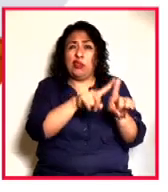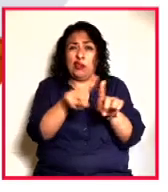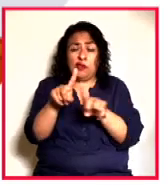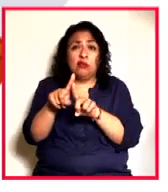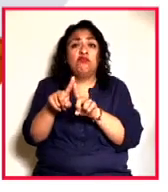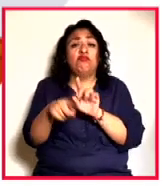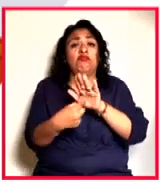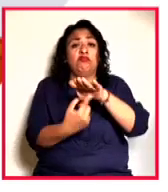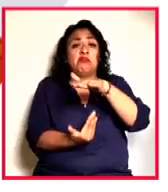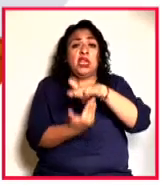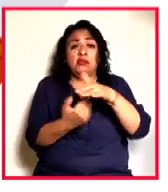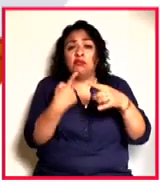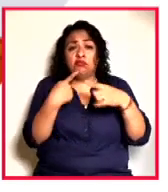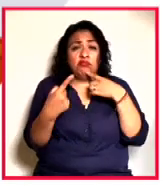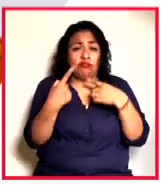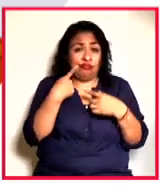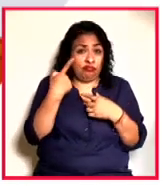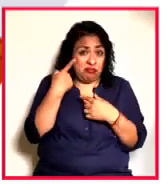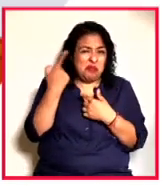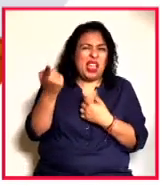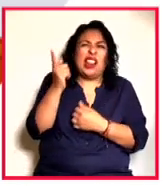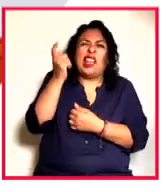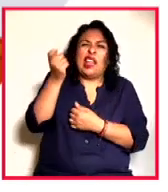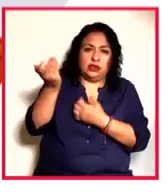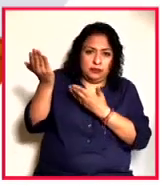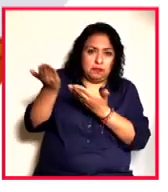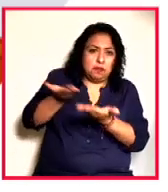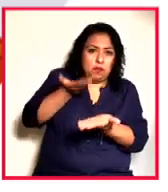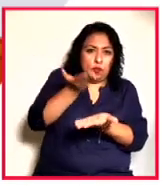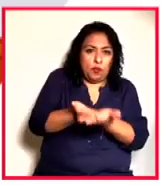mesa de reflexión. Vamos a ver de qué va esta propuesta.